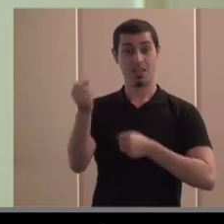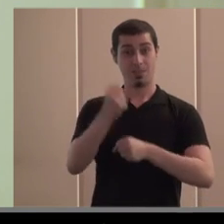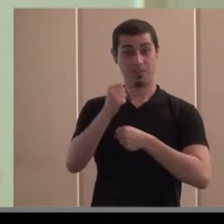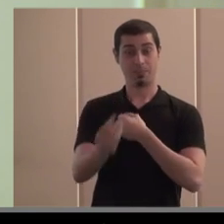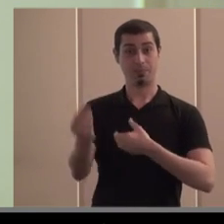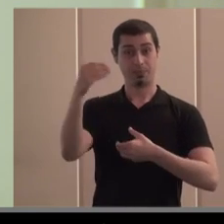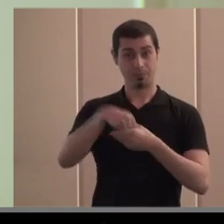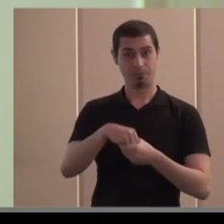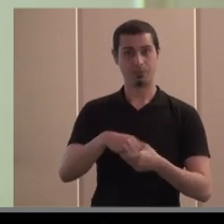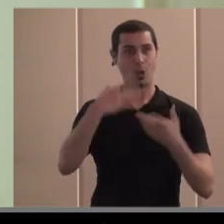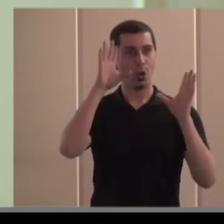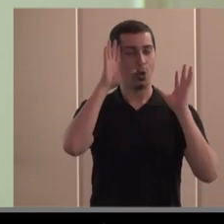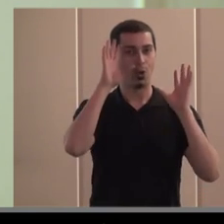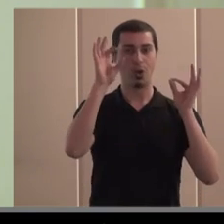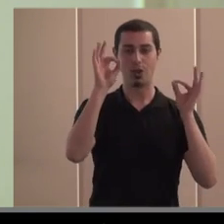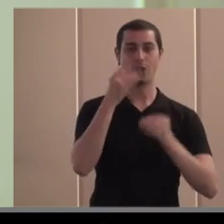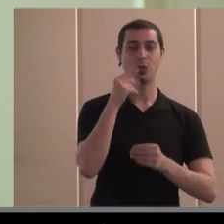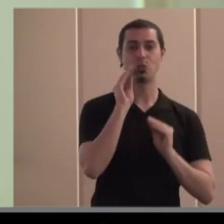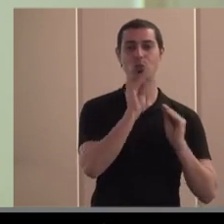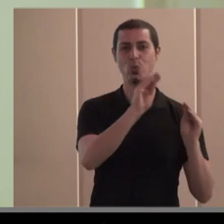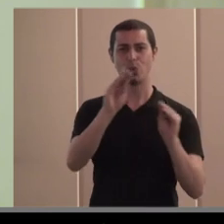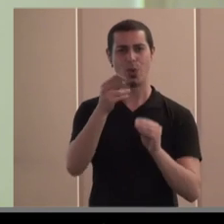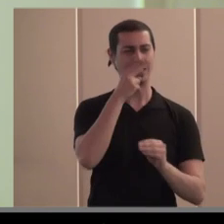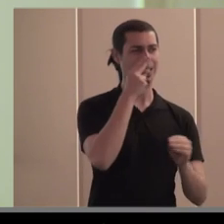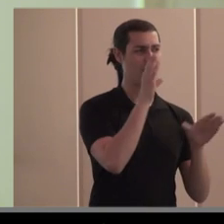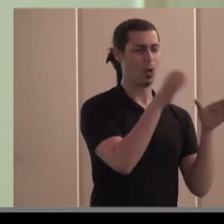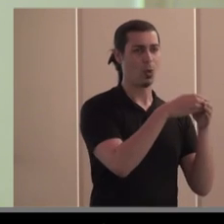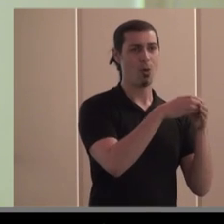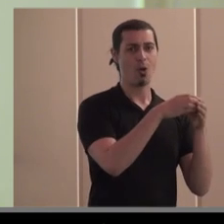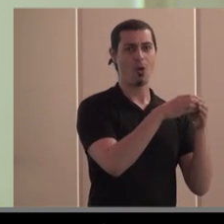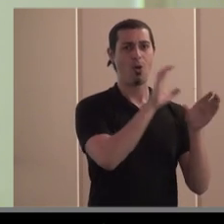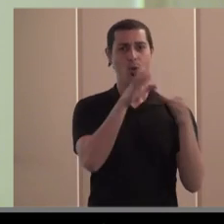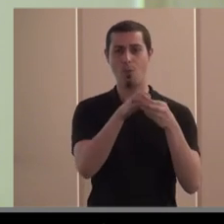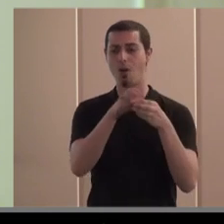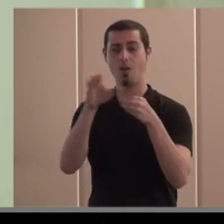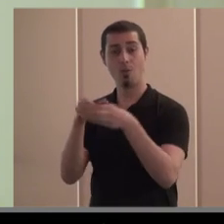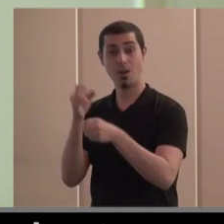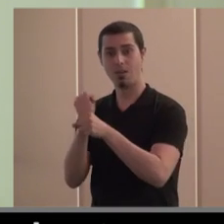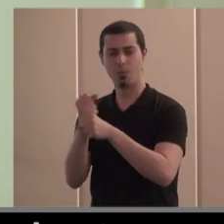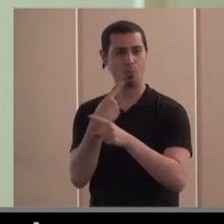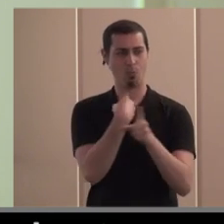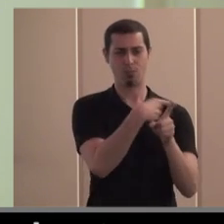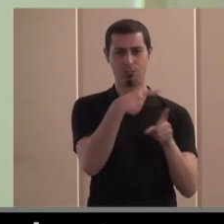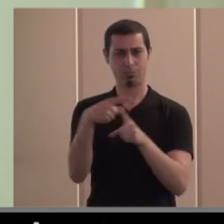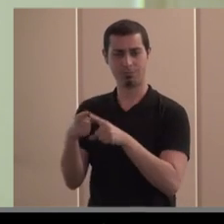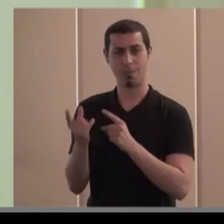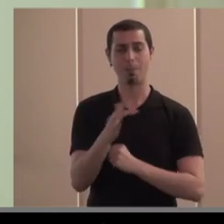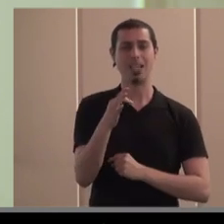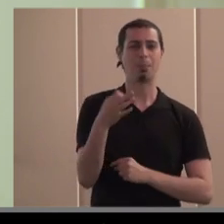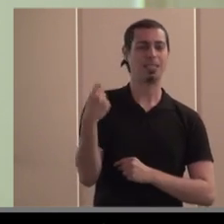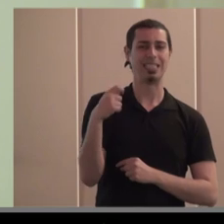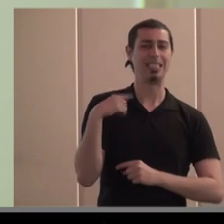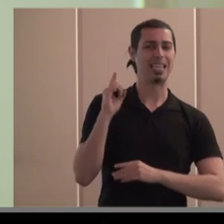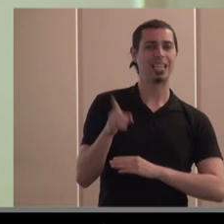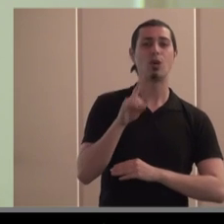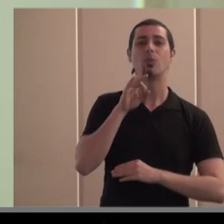que lógicamente tienen diferentes intereses a los dos grupos anteriores presidirles y dirigir a todos